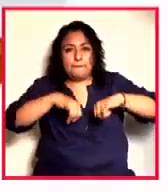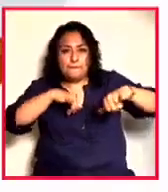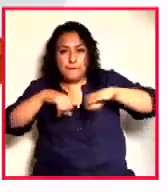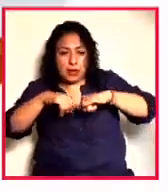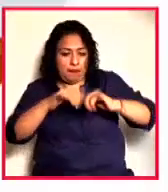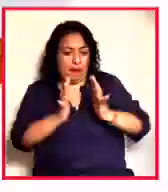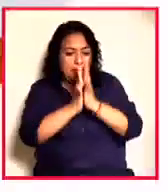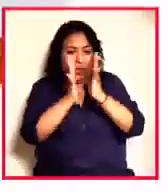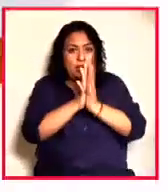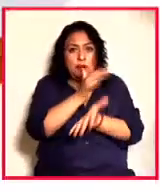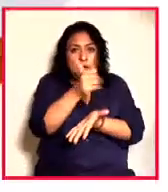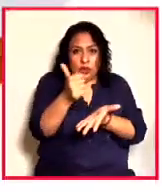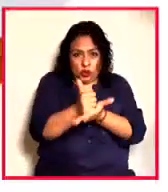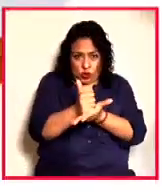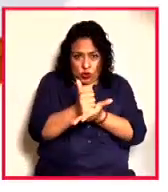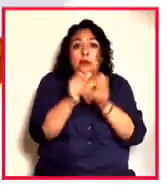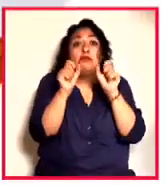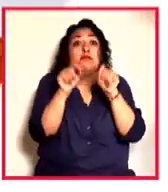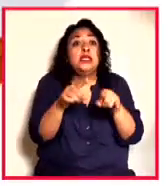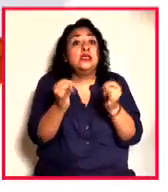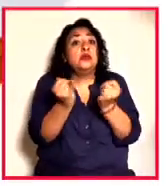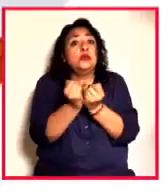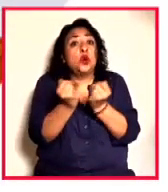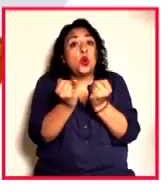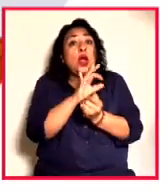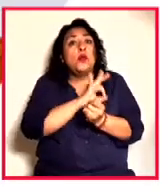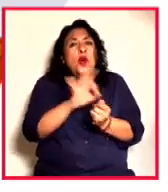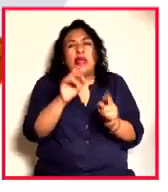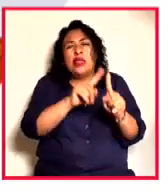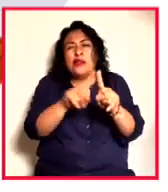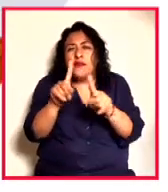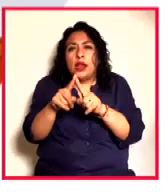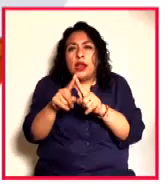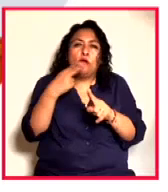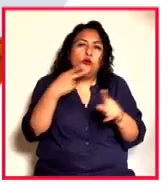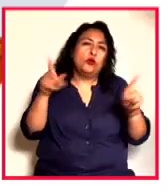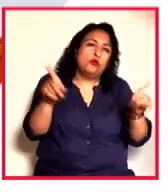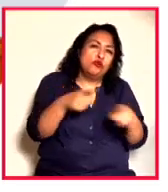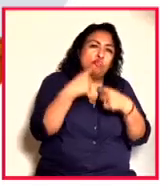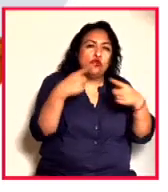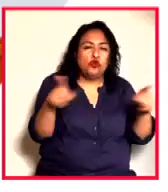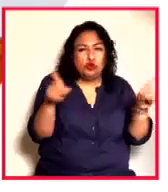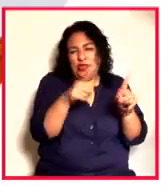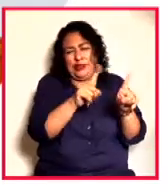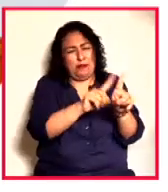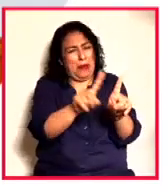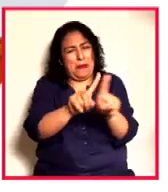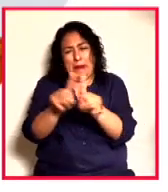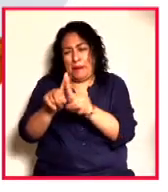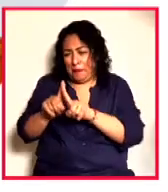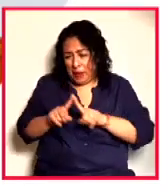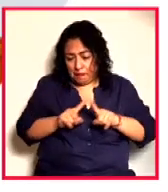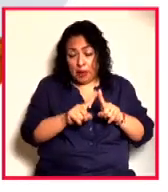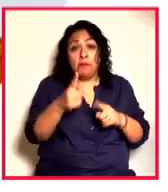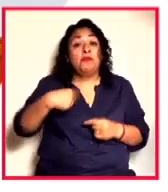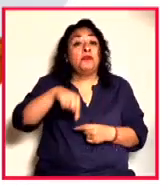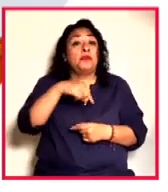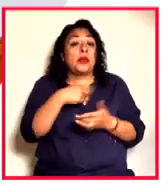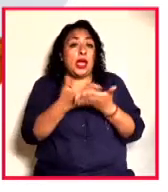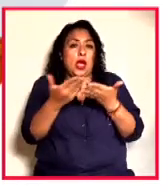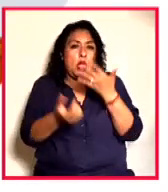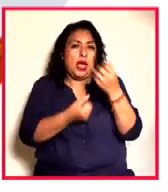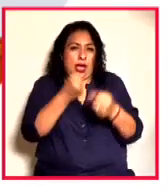nuestra urbe, que será al mismo tiempo un mosaico de prácticas musicales variopintas. Y nosotros este año